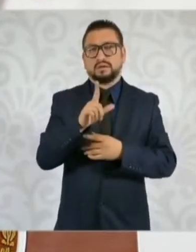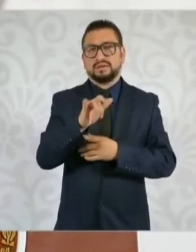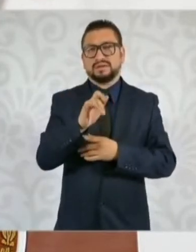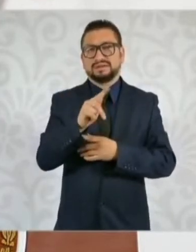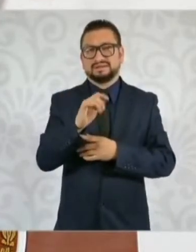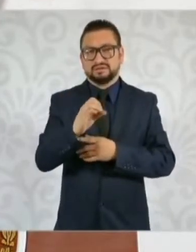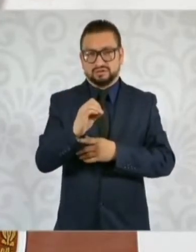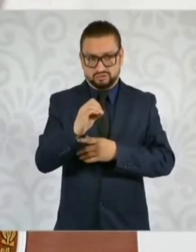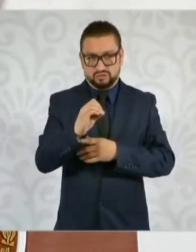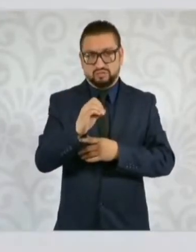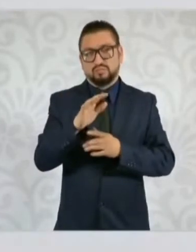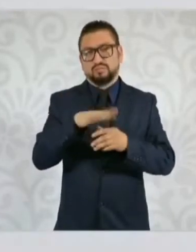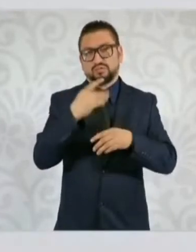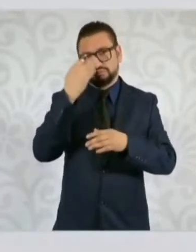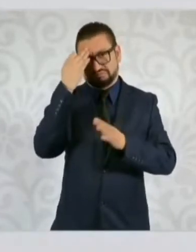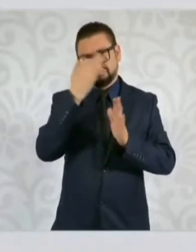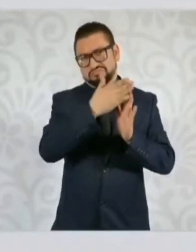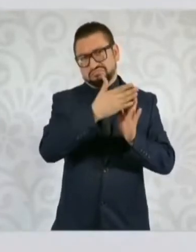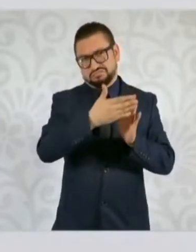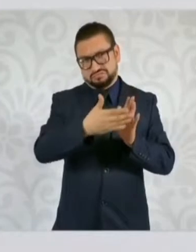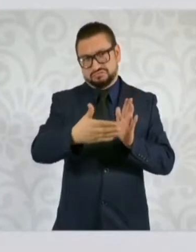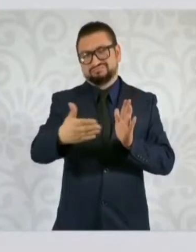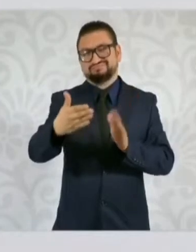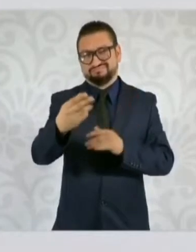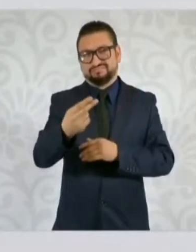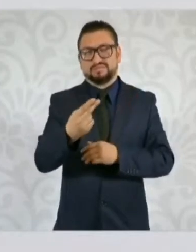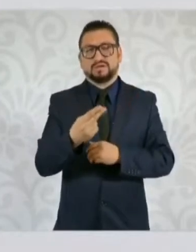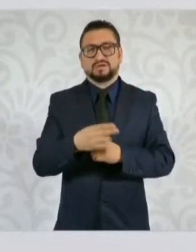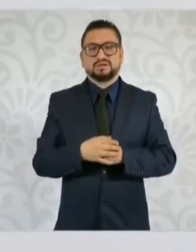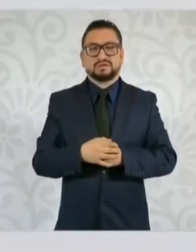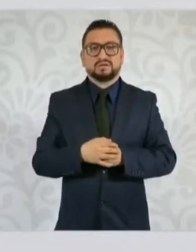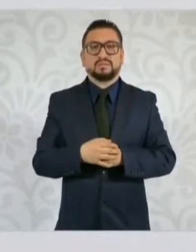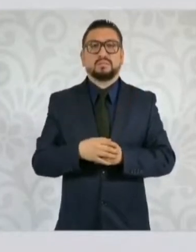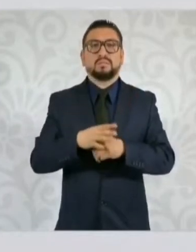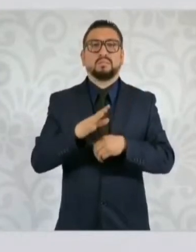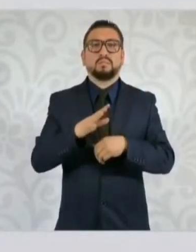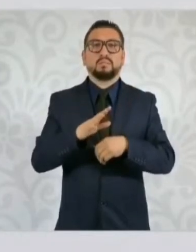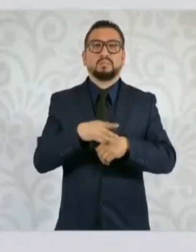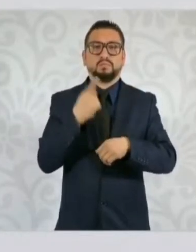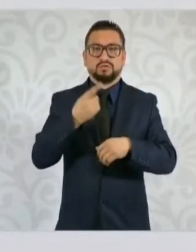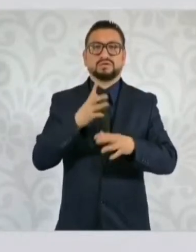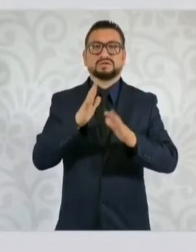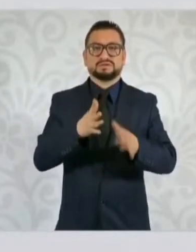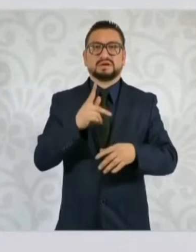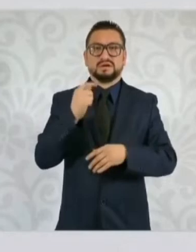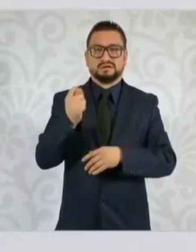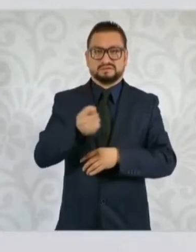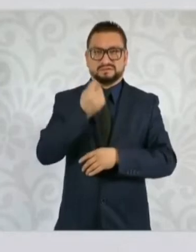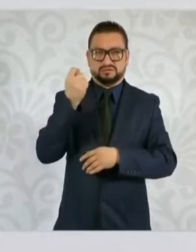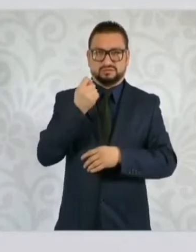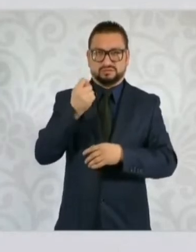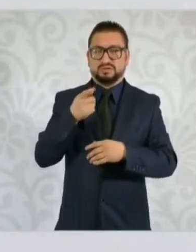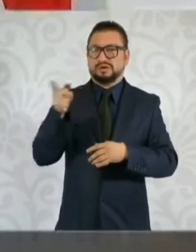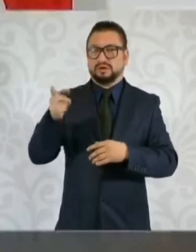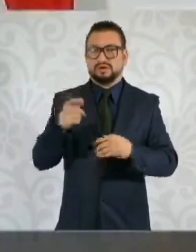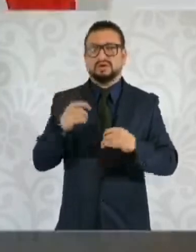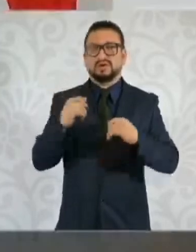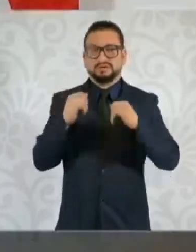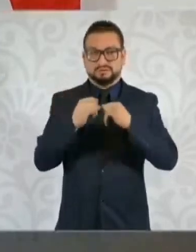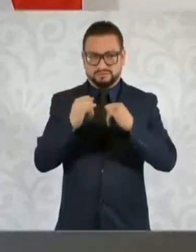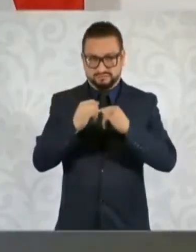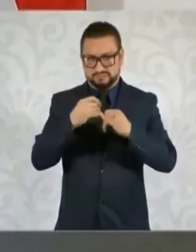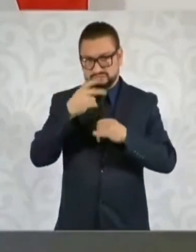poco a más largo plazo, porque ya se desarrolló la tecnología por parte del Instituto Mexicano del